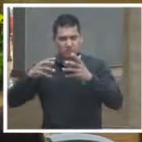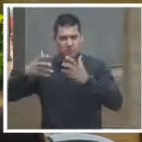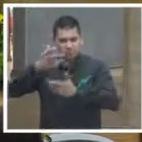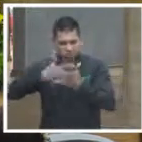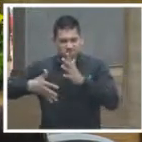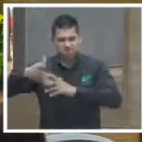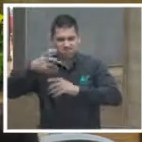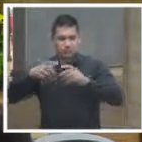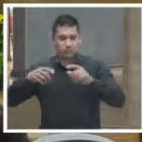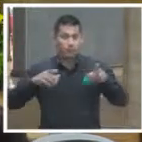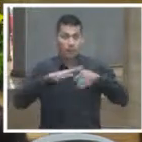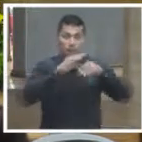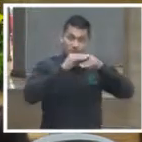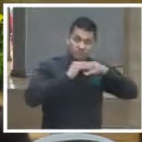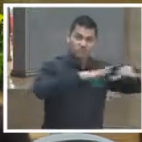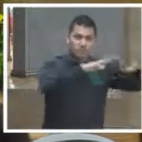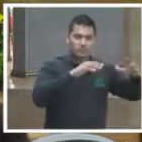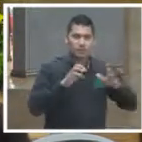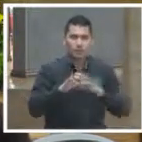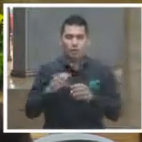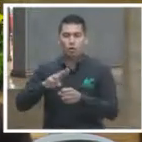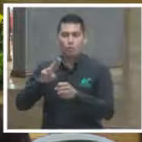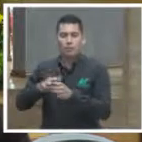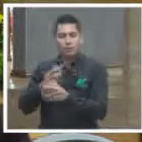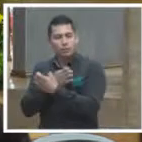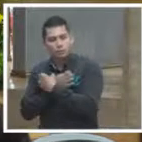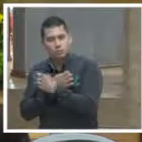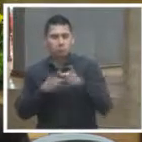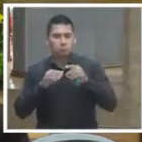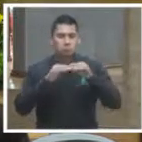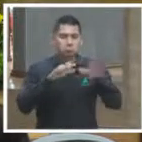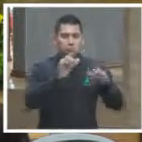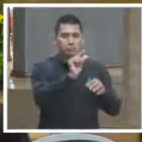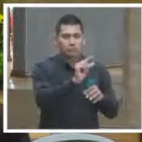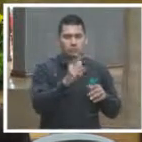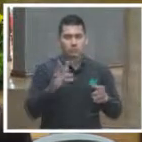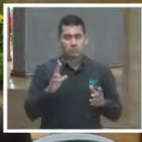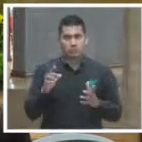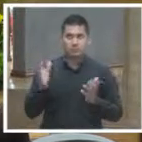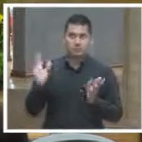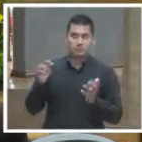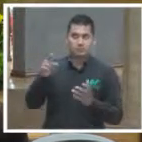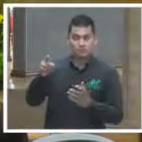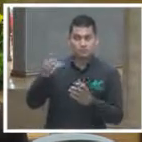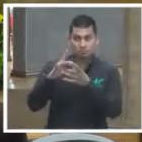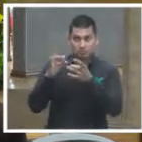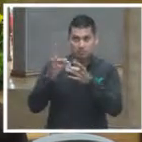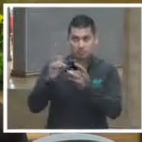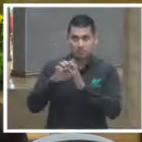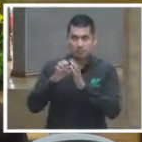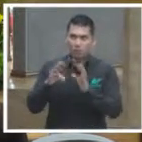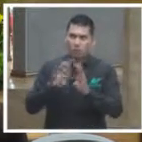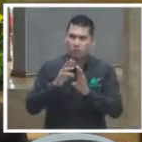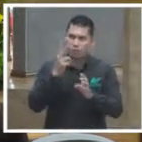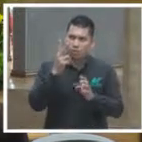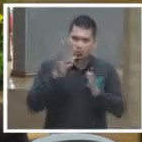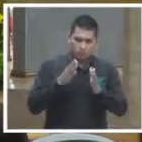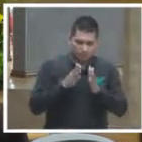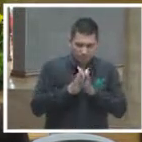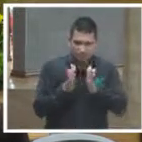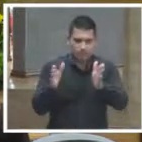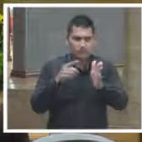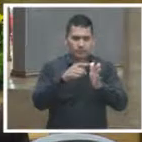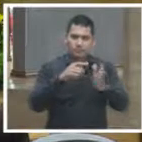vulgar menos se detona entonces si usted está proponiendo un paradigma de interacción de dos vías sobre la base de las redes sociales